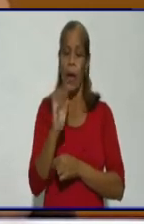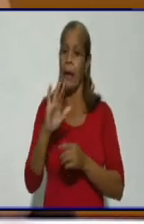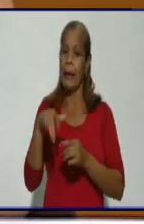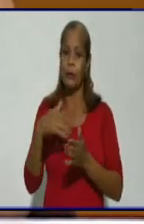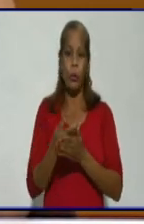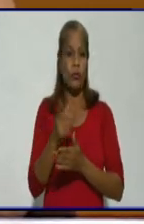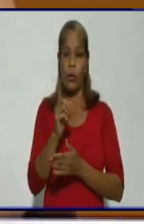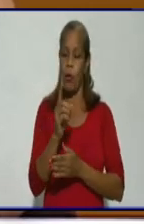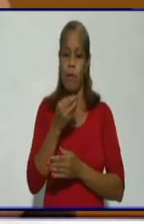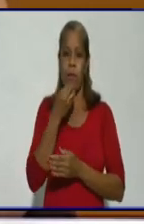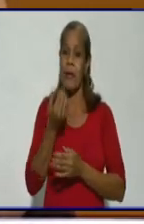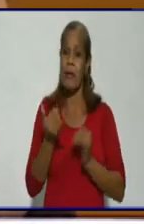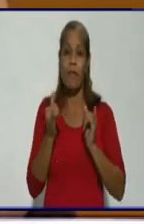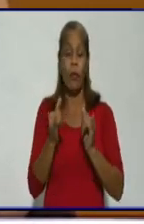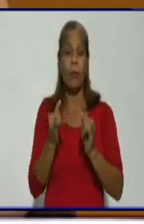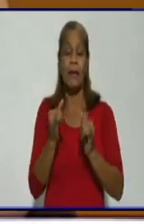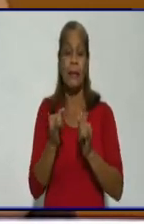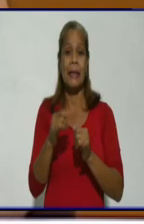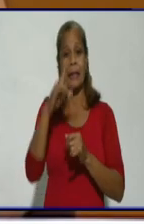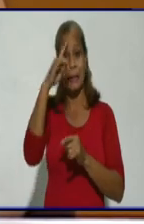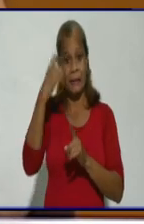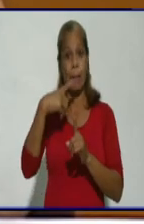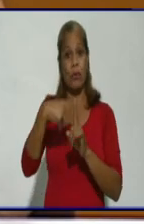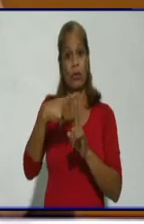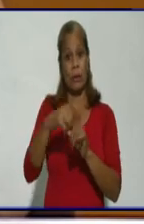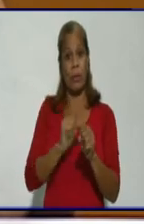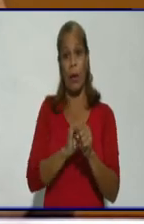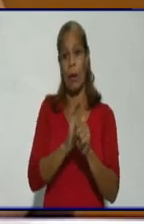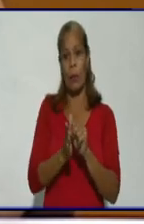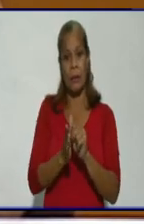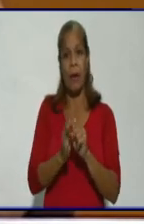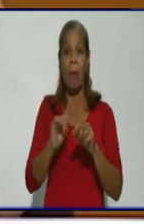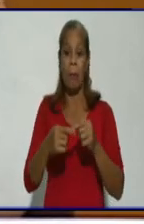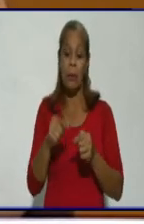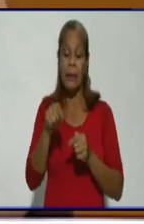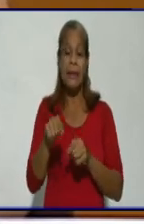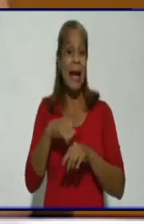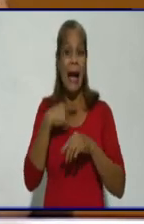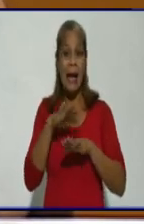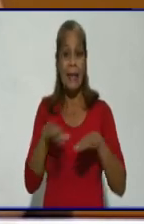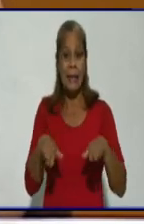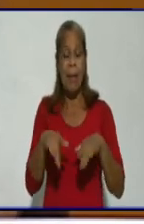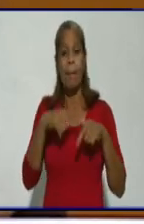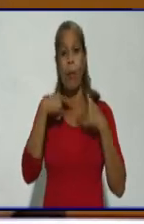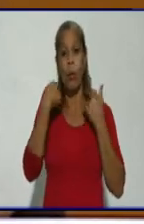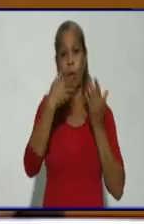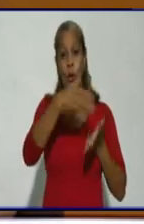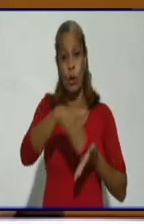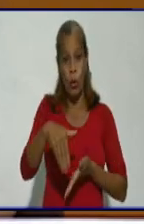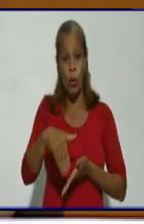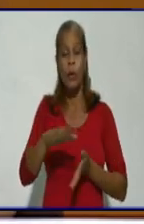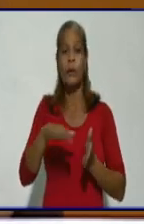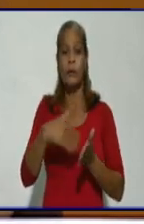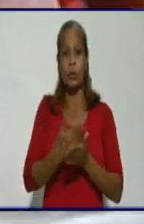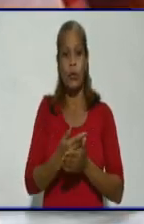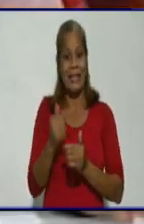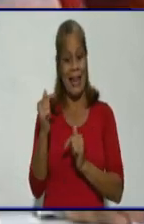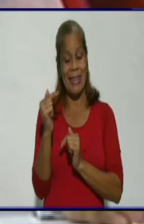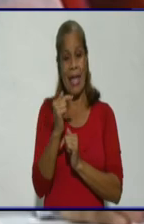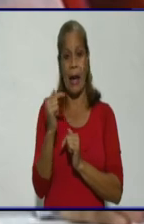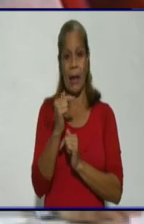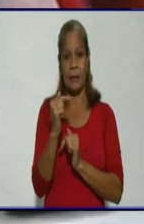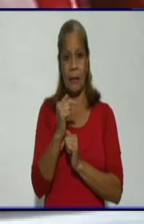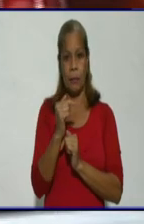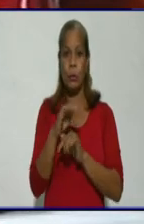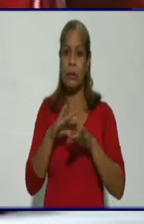No sale en el reporte de fallecidos por COVID. Era negativo, estaba negativo su PCR, había negativizado el paciente. O sea, ya él había pasado la